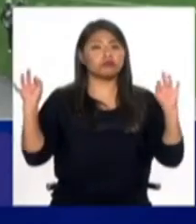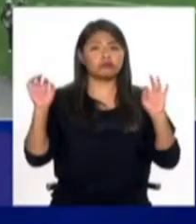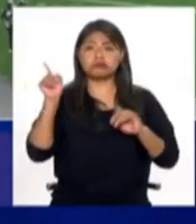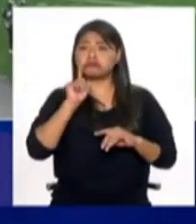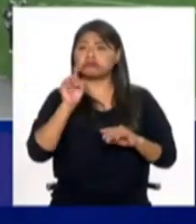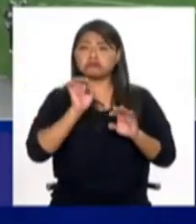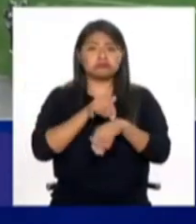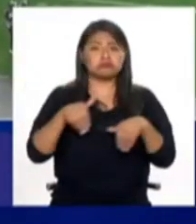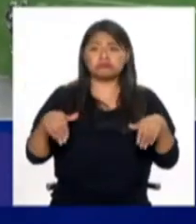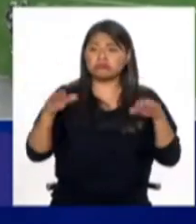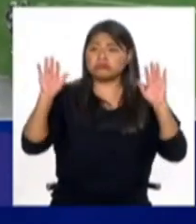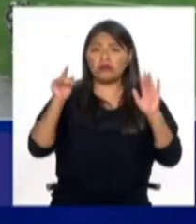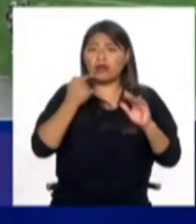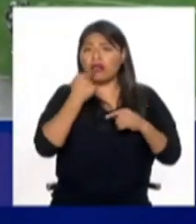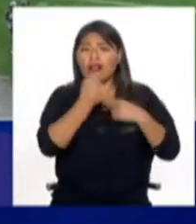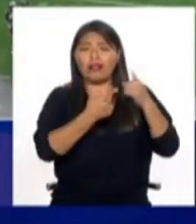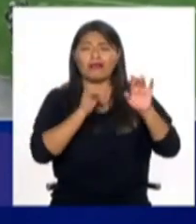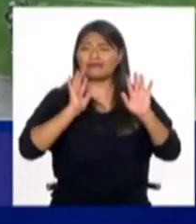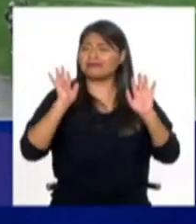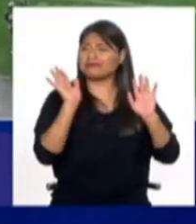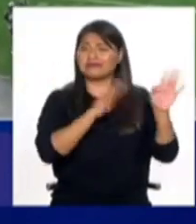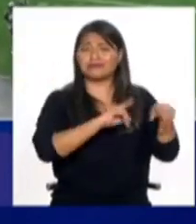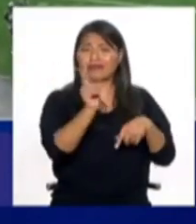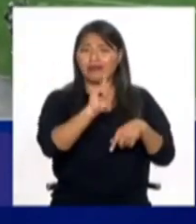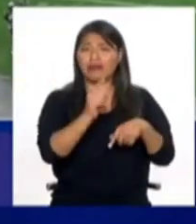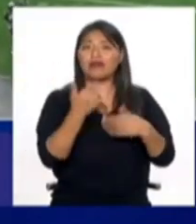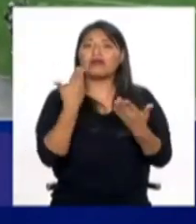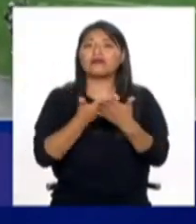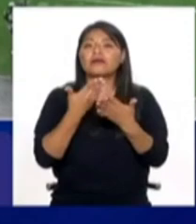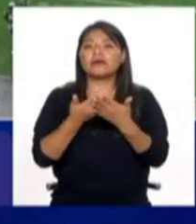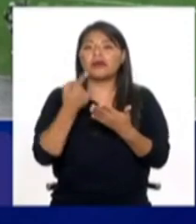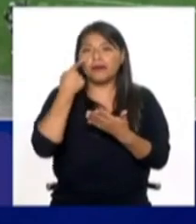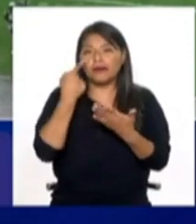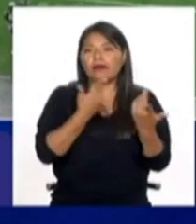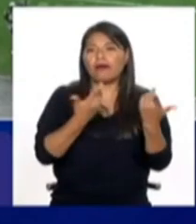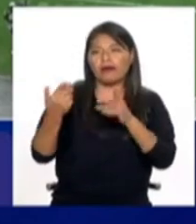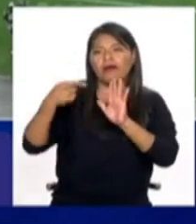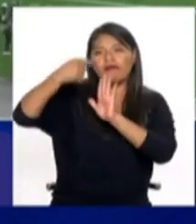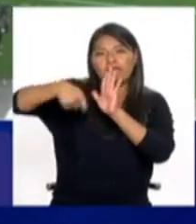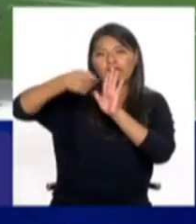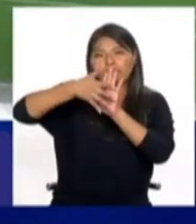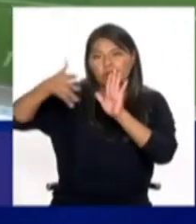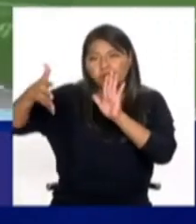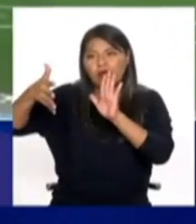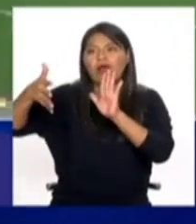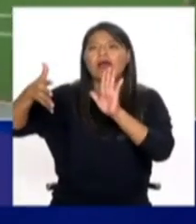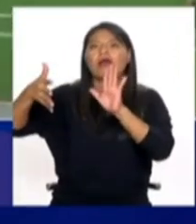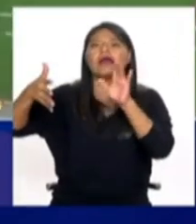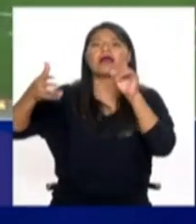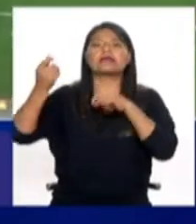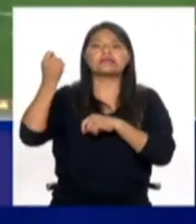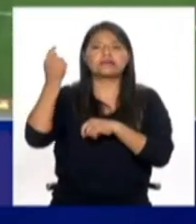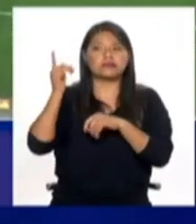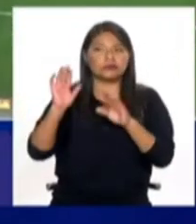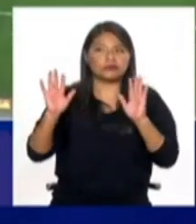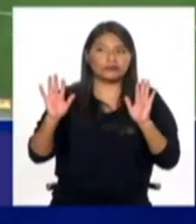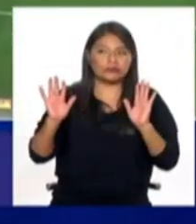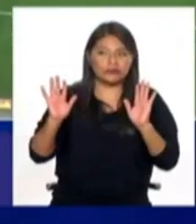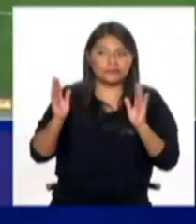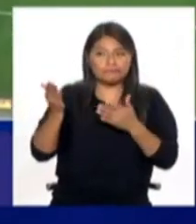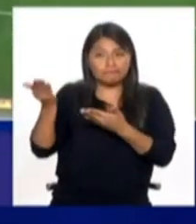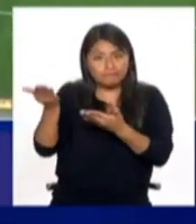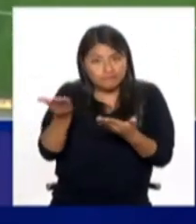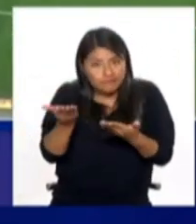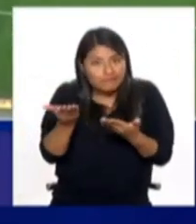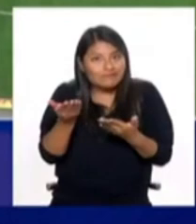mentira y de que son exageraciones y sensibilidades extremas. Aparece el video, ya no lo puedes negar, pero lo